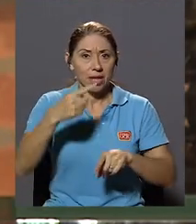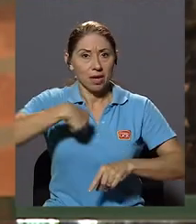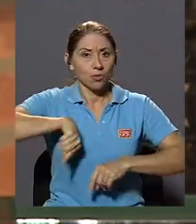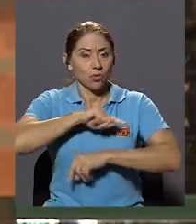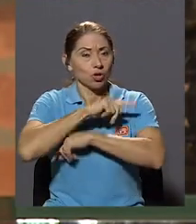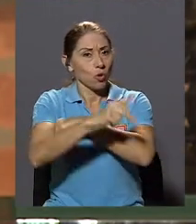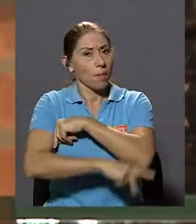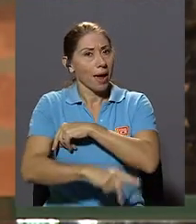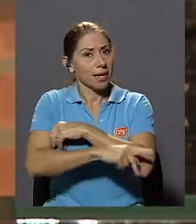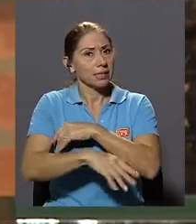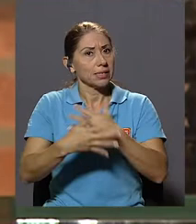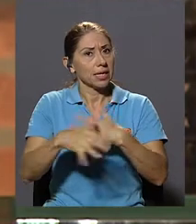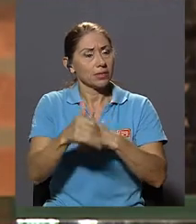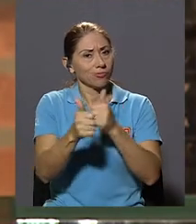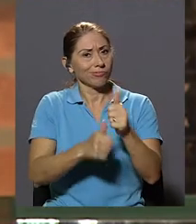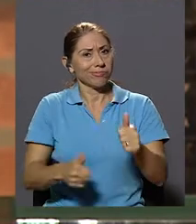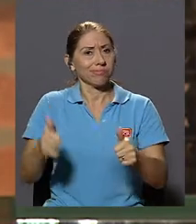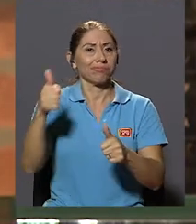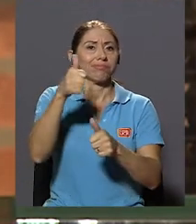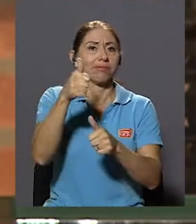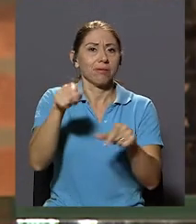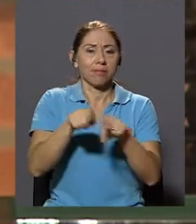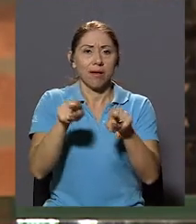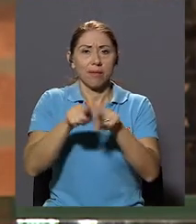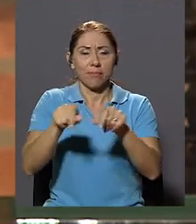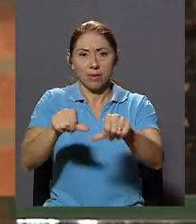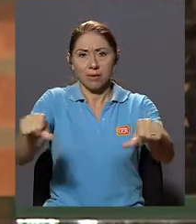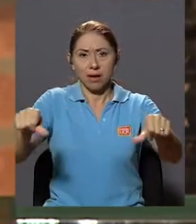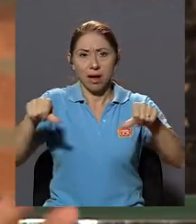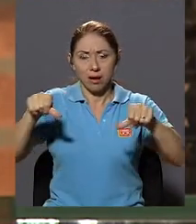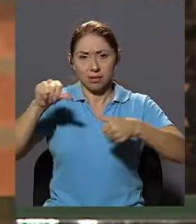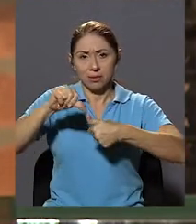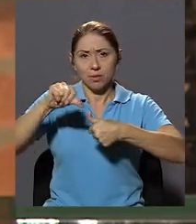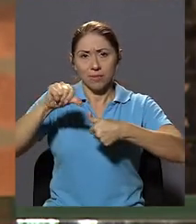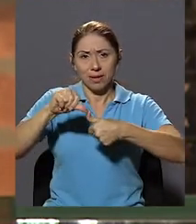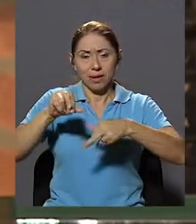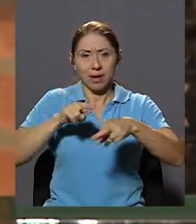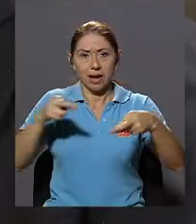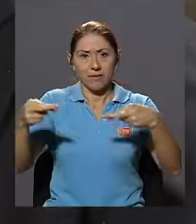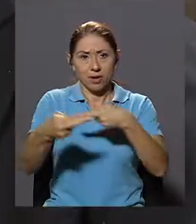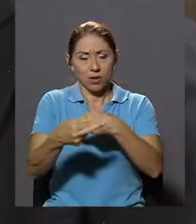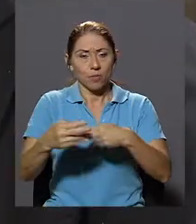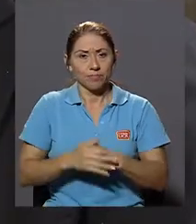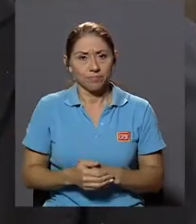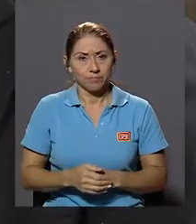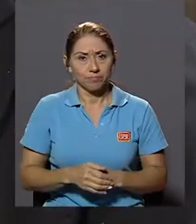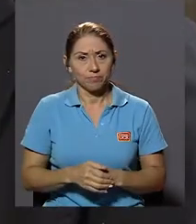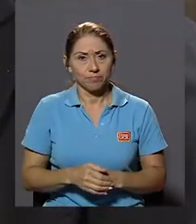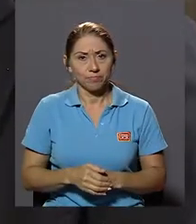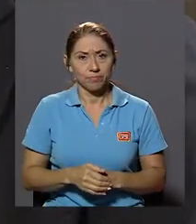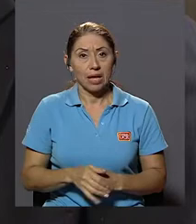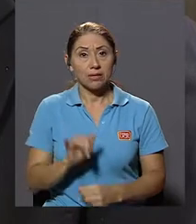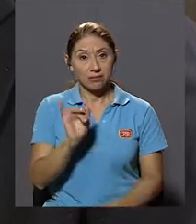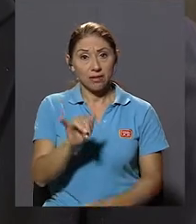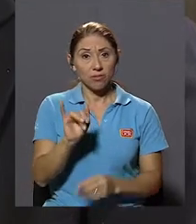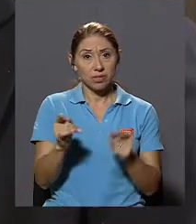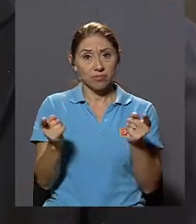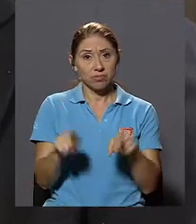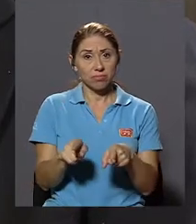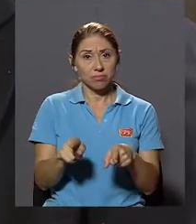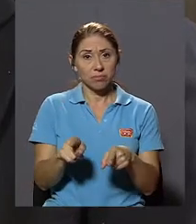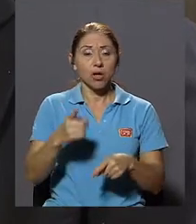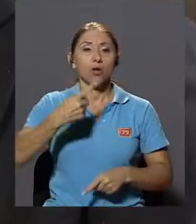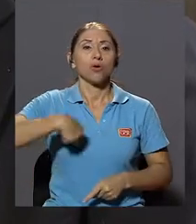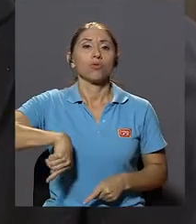nuestro país Y en toda Nuestra área Centroamericana Y en la región Siendo así las cosas Entonces